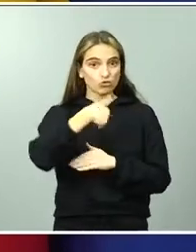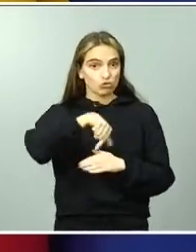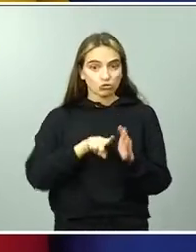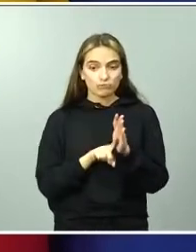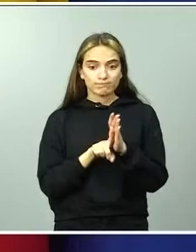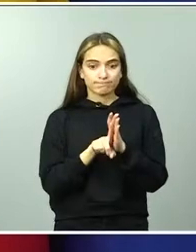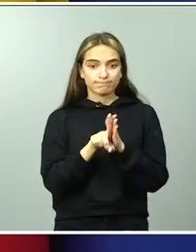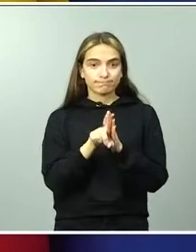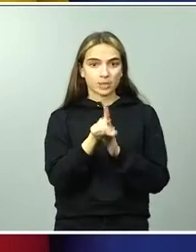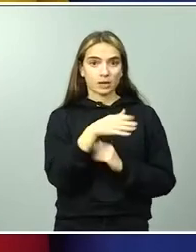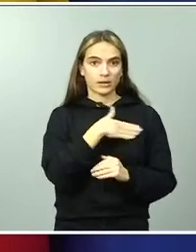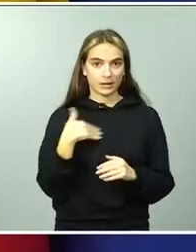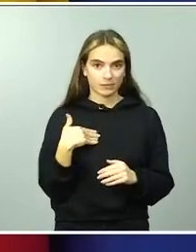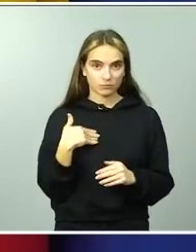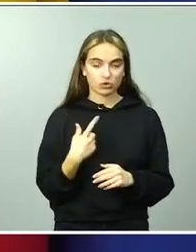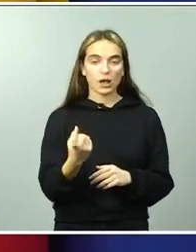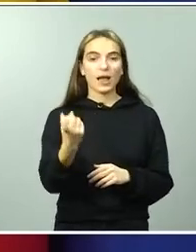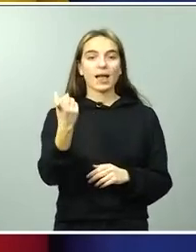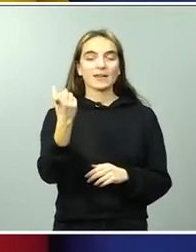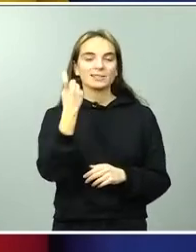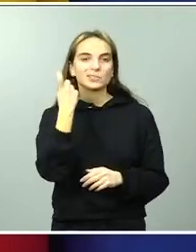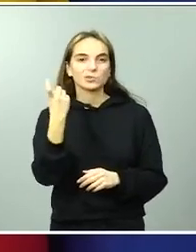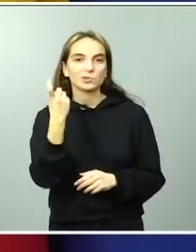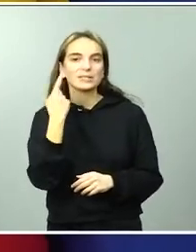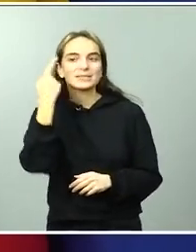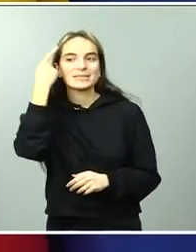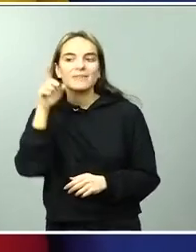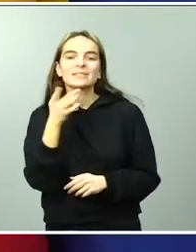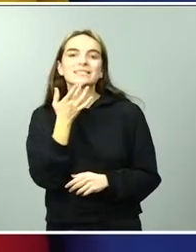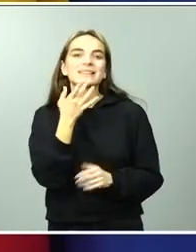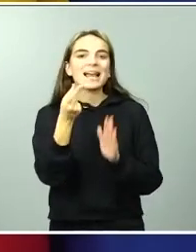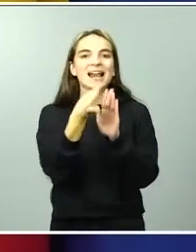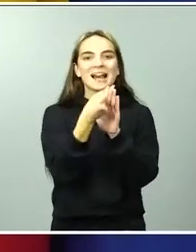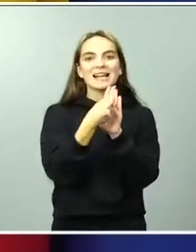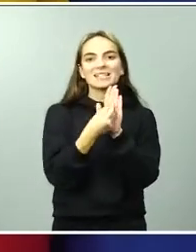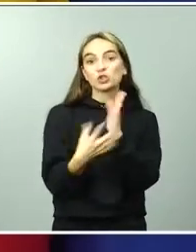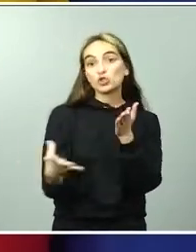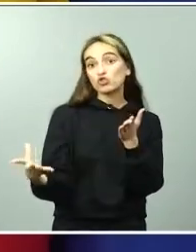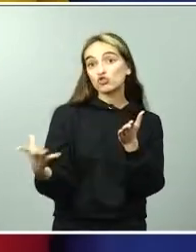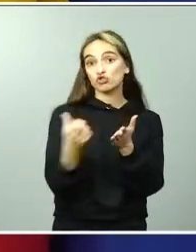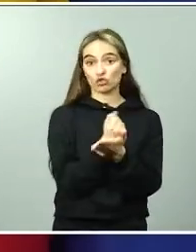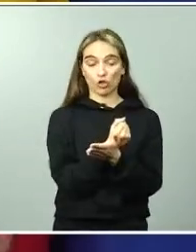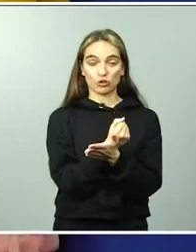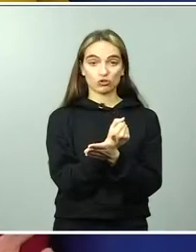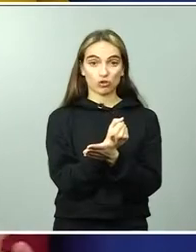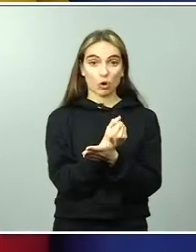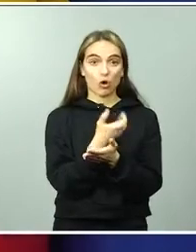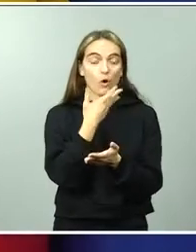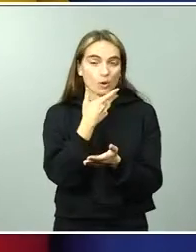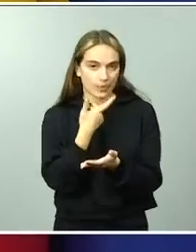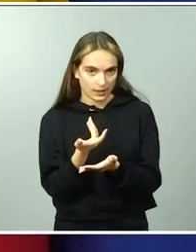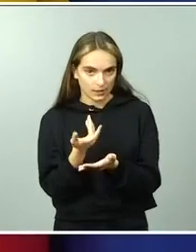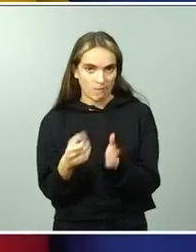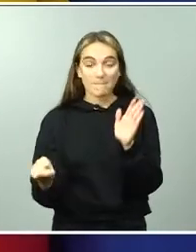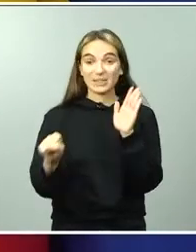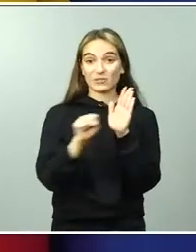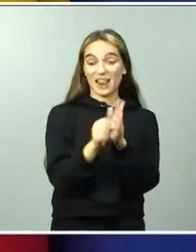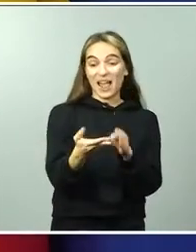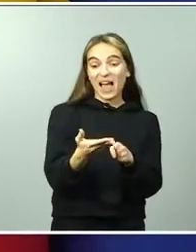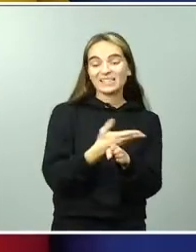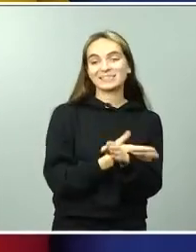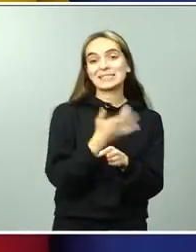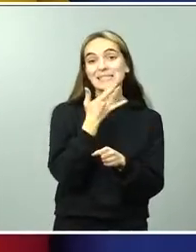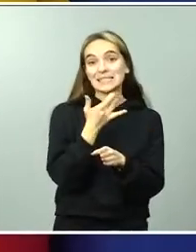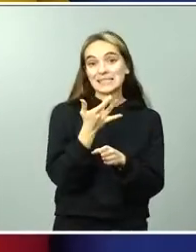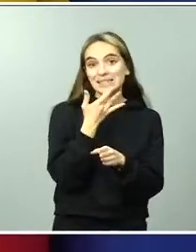antes si cumplían todos los requisitos antes de matricularse en cualquier estudio, si cumplían sus requisitos económicos